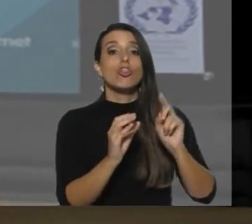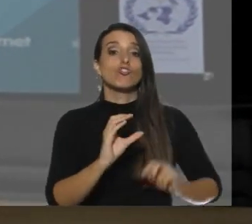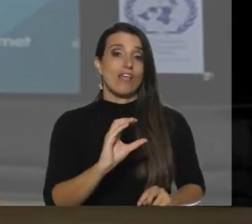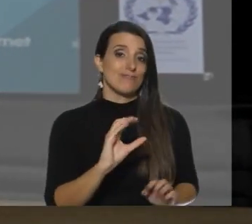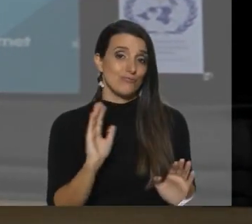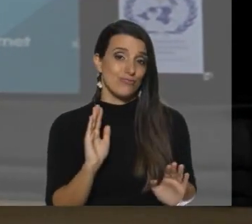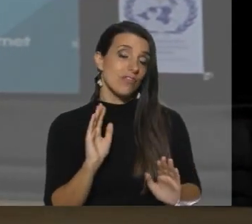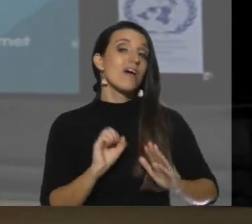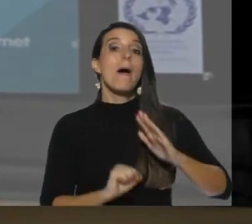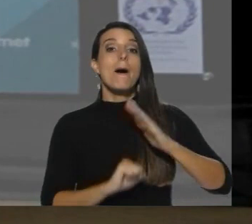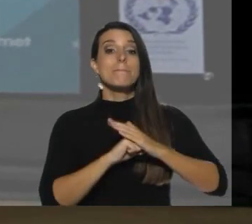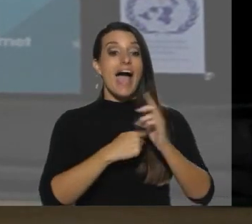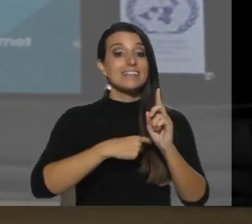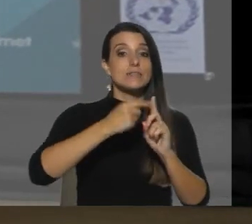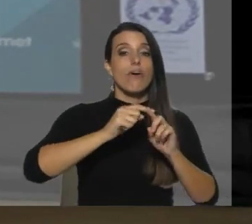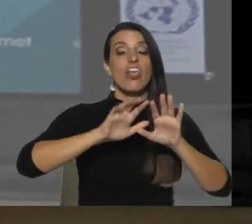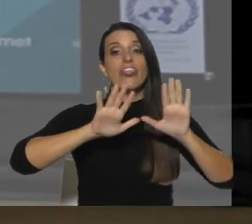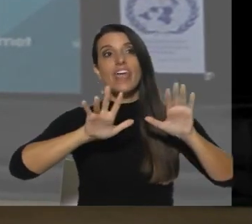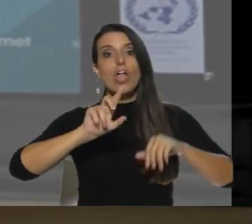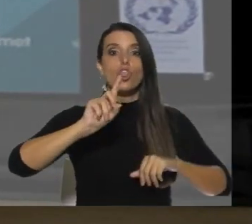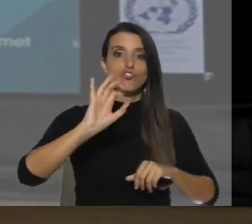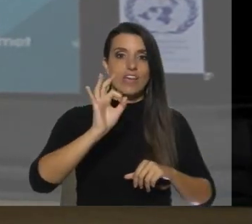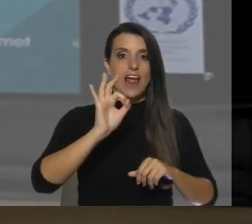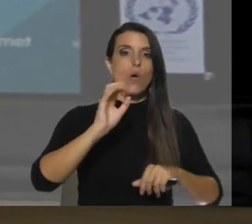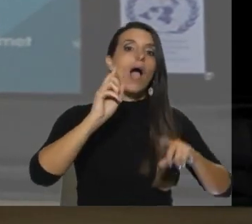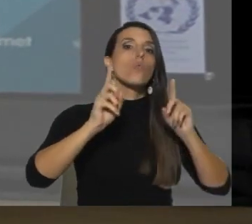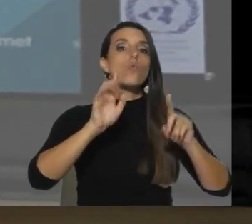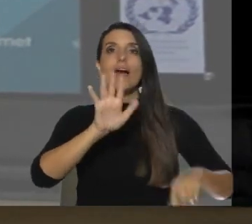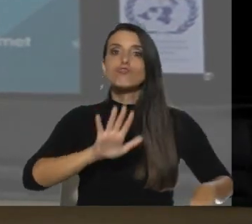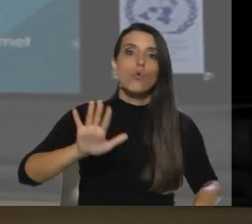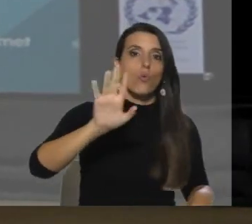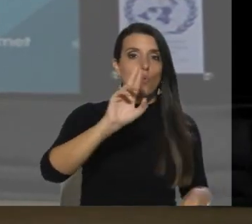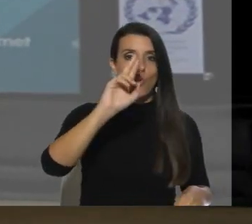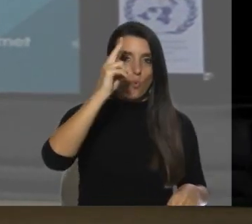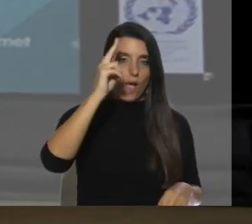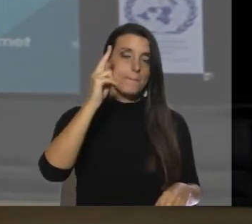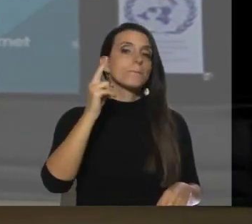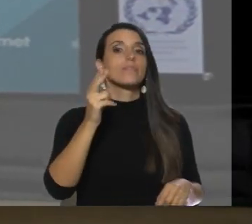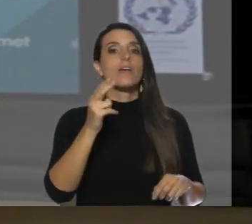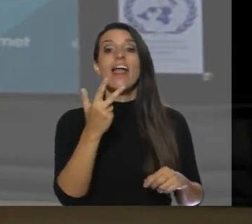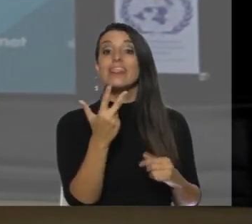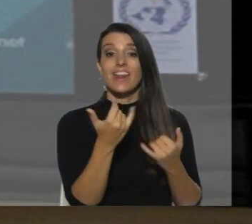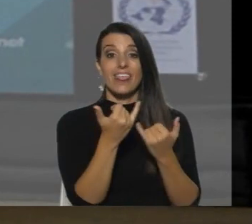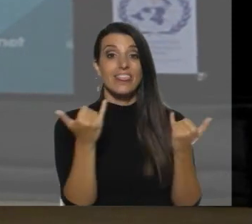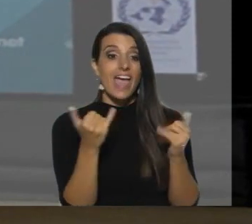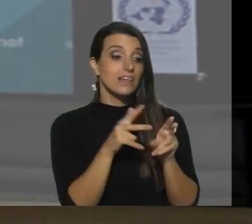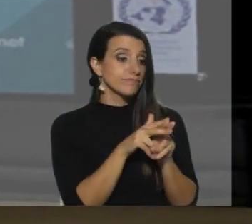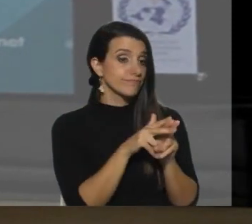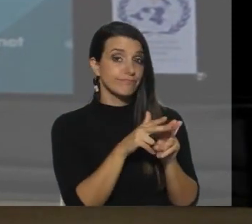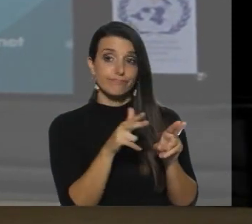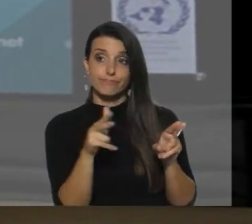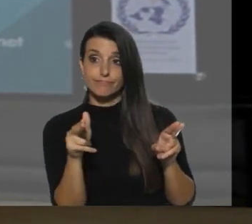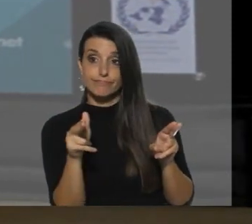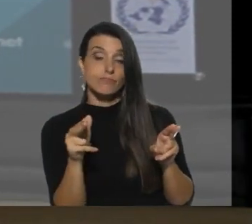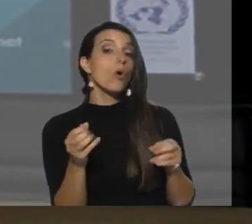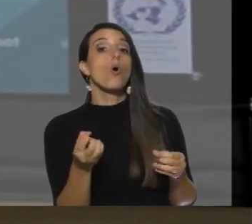máximas entre 10 y 12 grados para algunas zonas del país. Esta situación va a persistir durante 3 días como mínimo consecutivas, es por